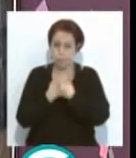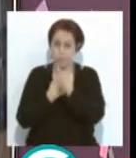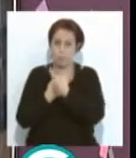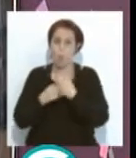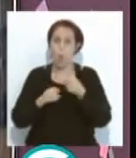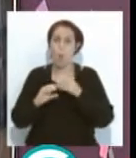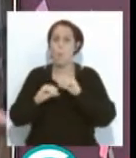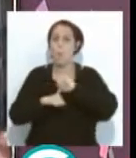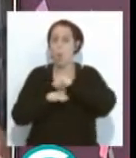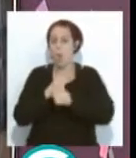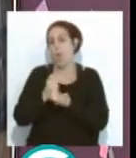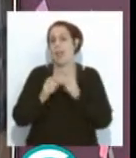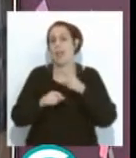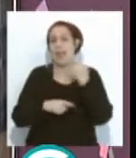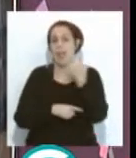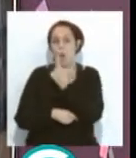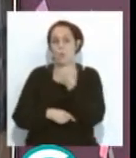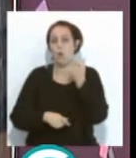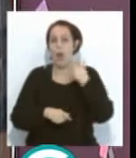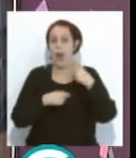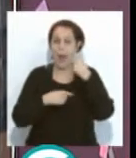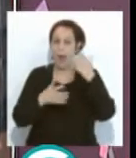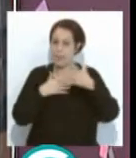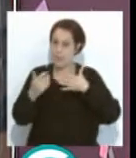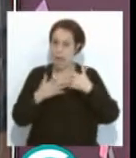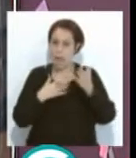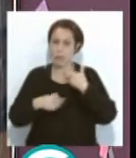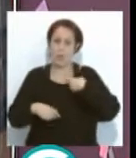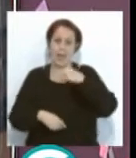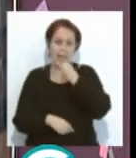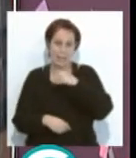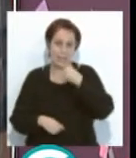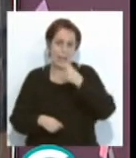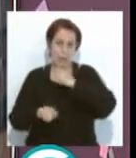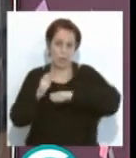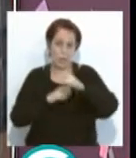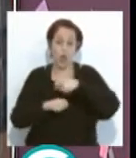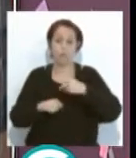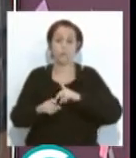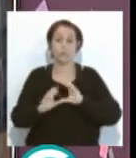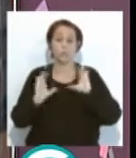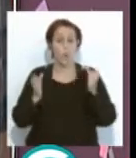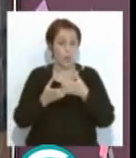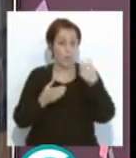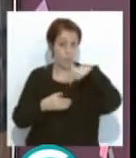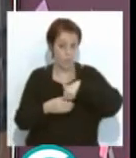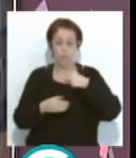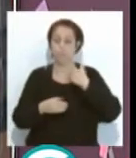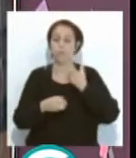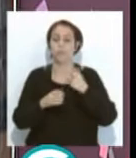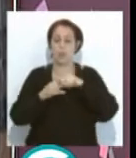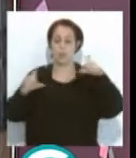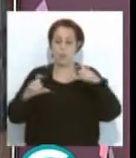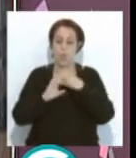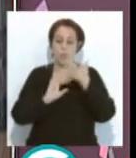modalidades, artesanos, a asociación de la cantera. Y se habla, incluso por parte de los propios colectivos presentes en ese patronato, de si